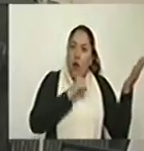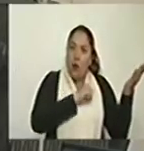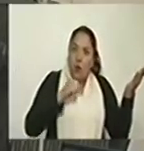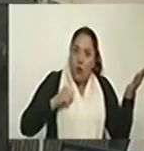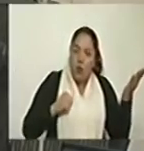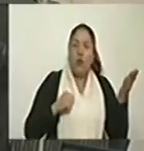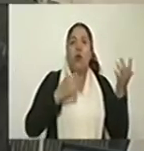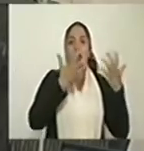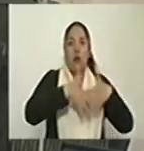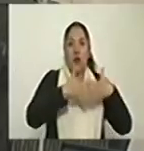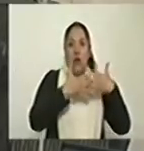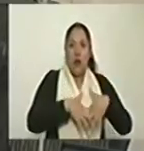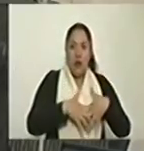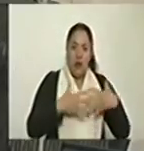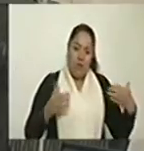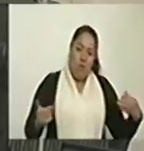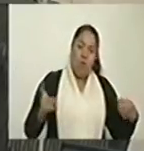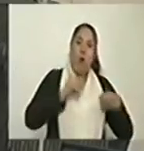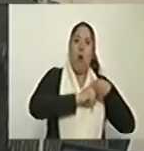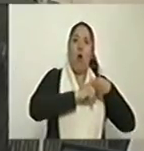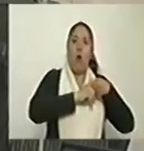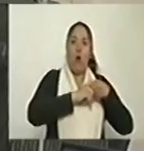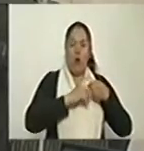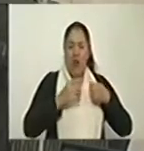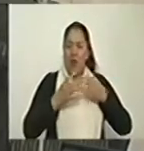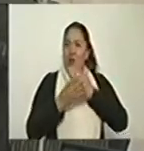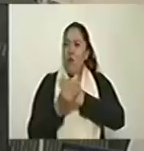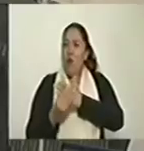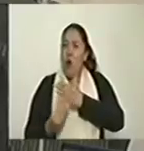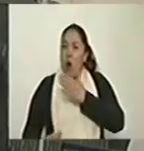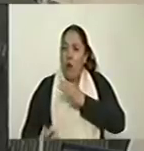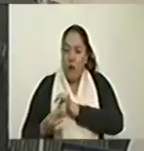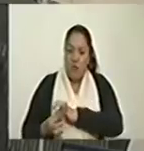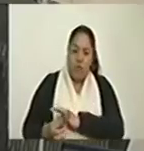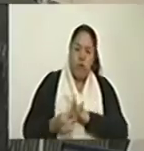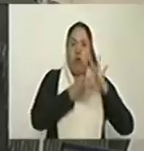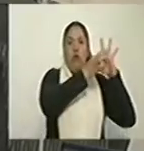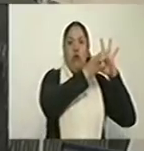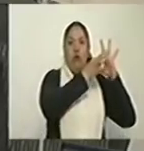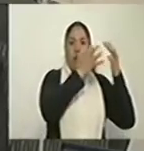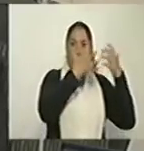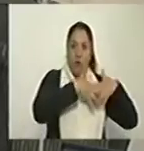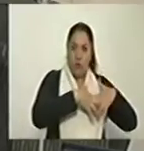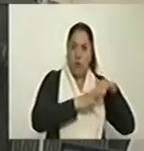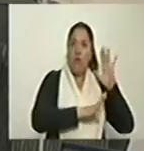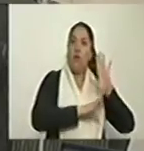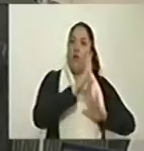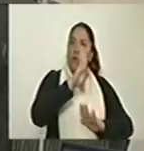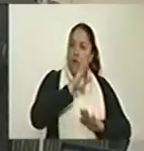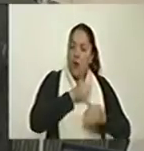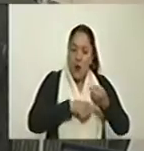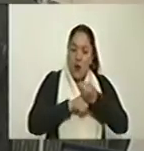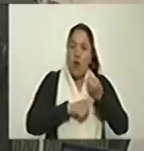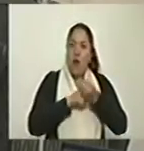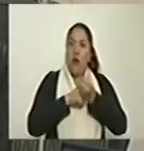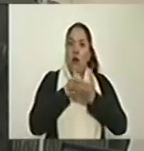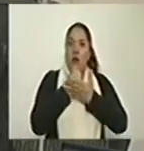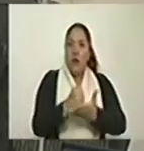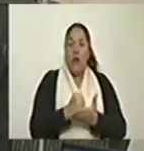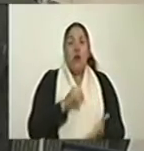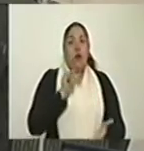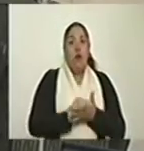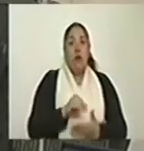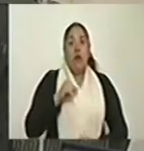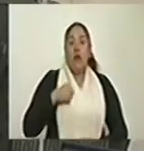de que jalonee a los sectores pobres y genere riqueza y bienestar? No nos sigan vendiendo narrativas